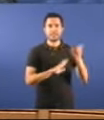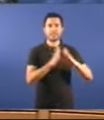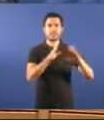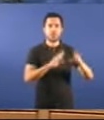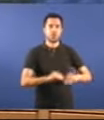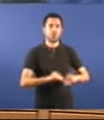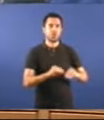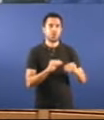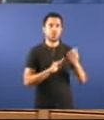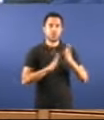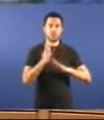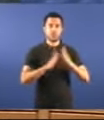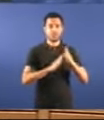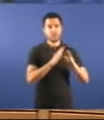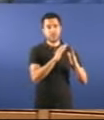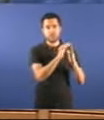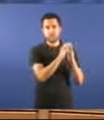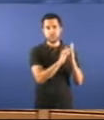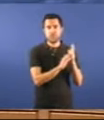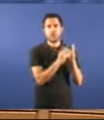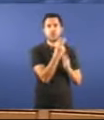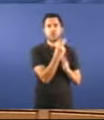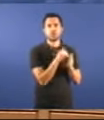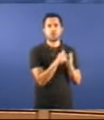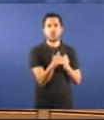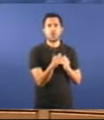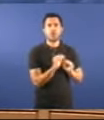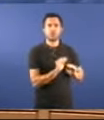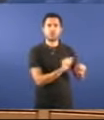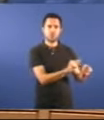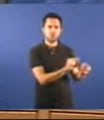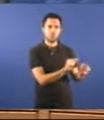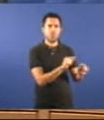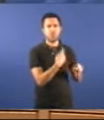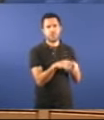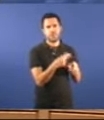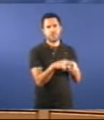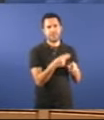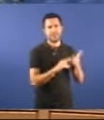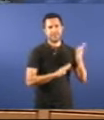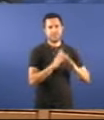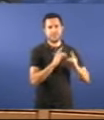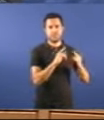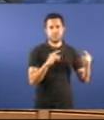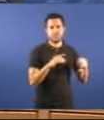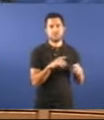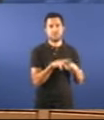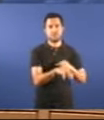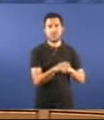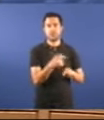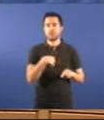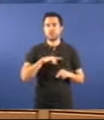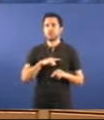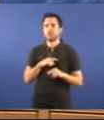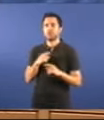millóns de euros menos. Bueno, a política forestal súa é esa e a nosa é previr máis e ser máis efectivos nos lumes